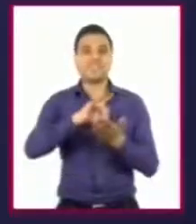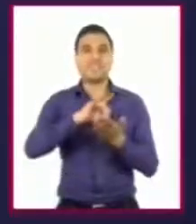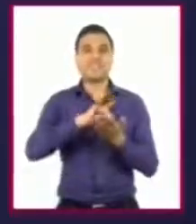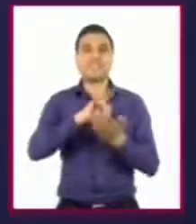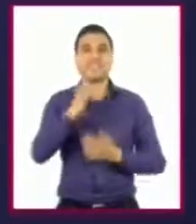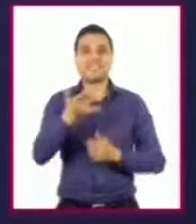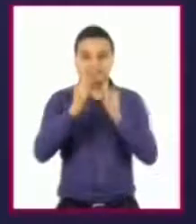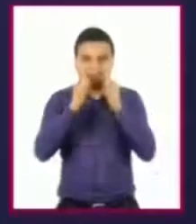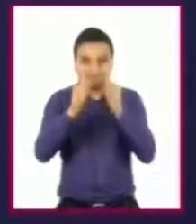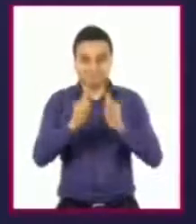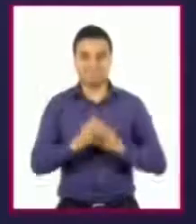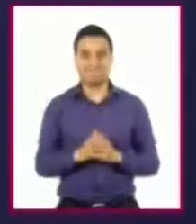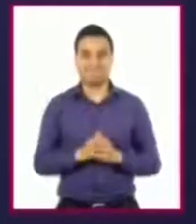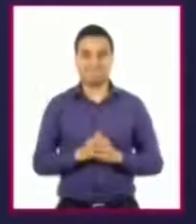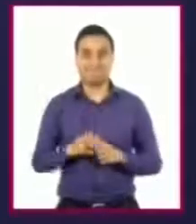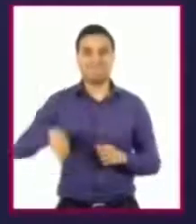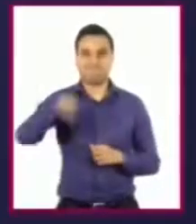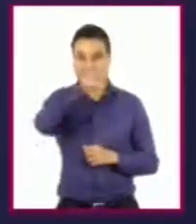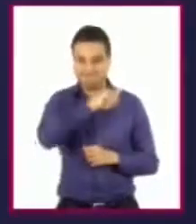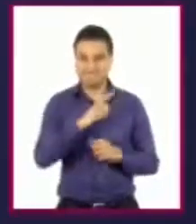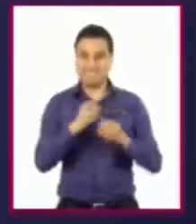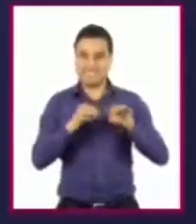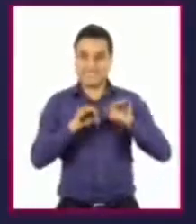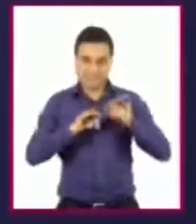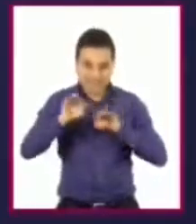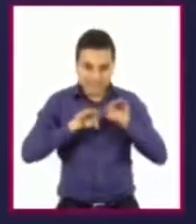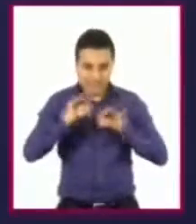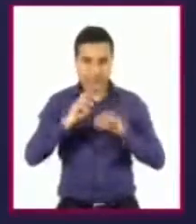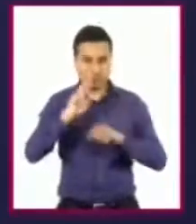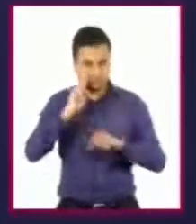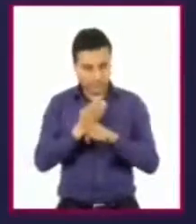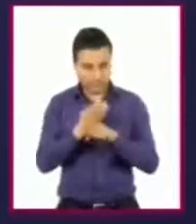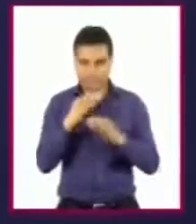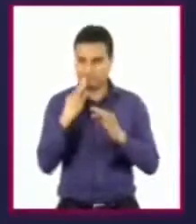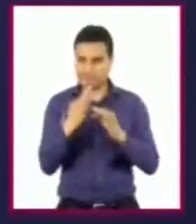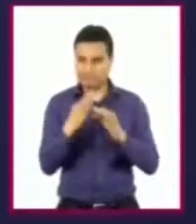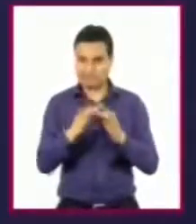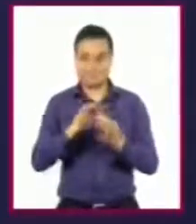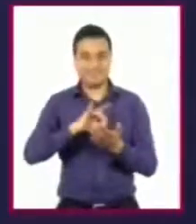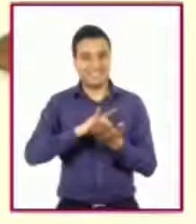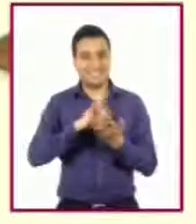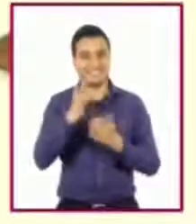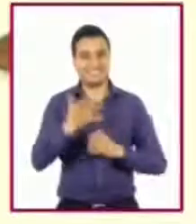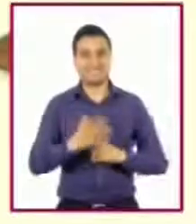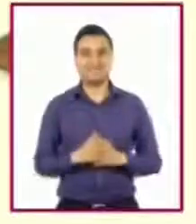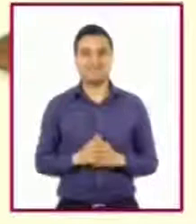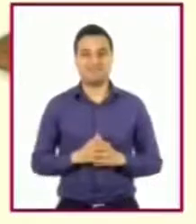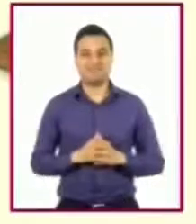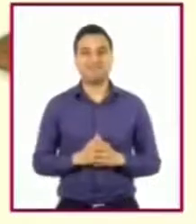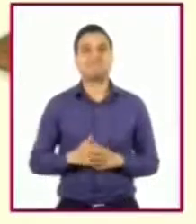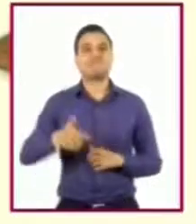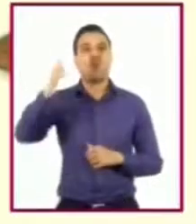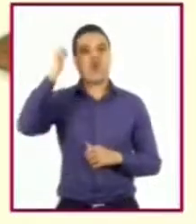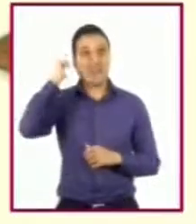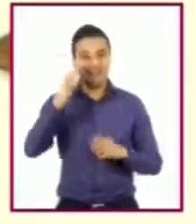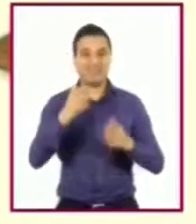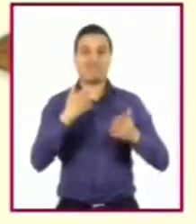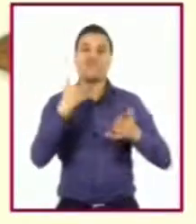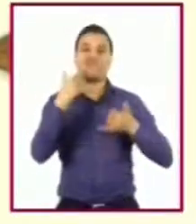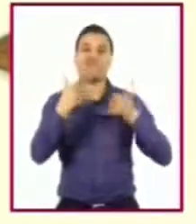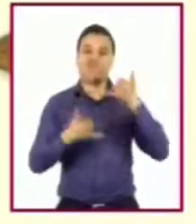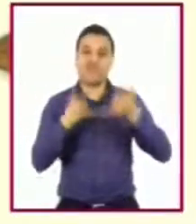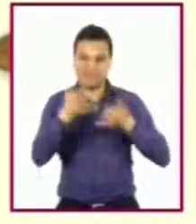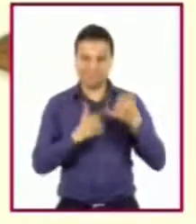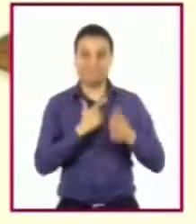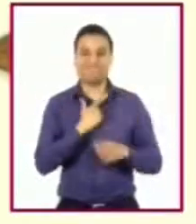su atención, compromiso y responsabilidad al llevar a cabo esta actividad. Esperamos que el juego haya sido